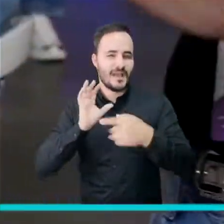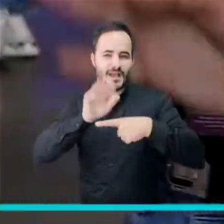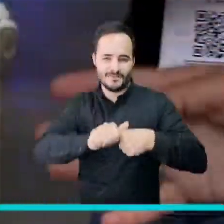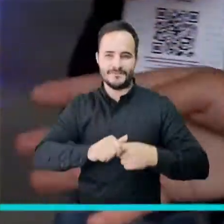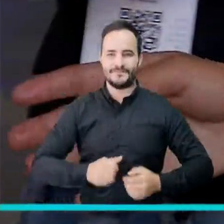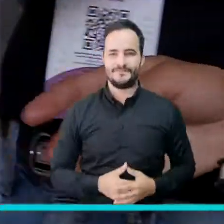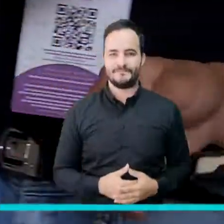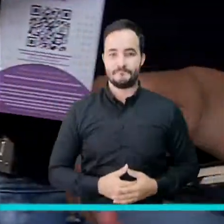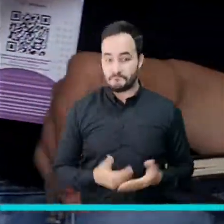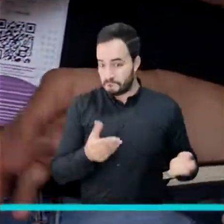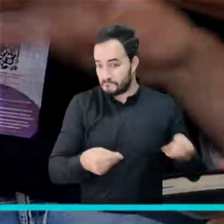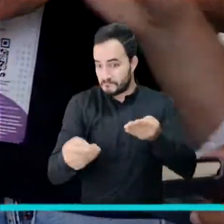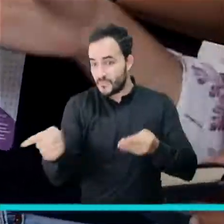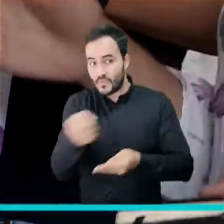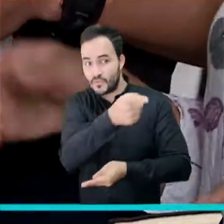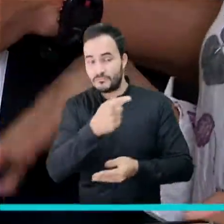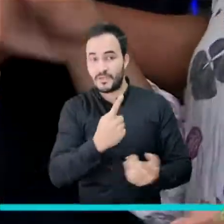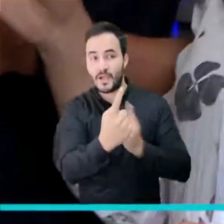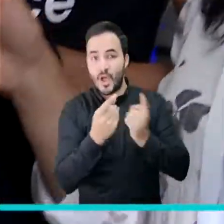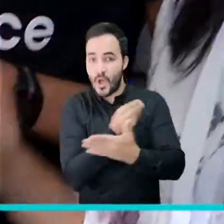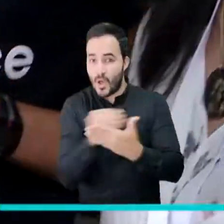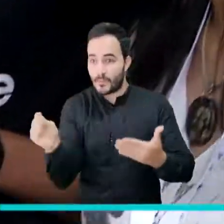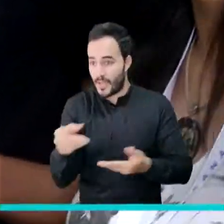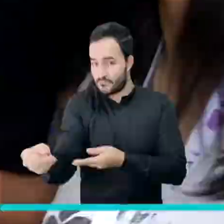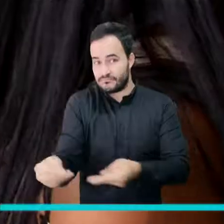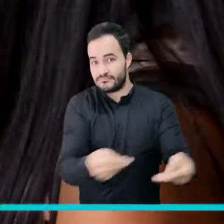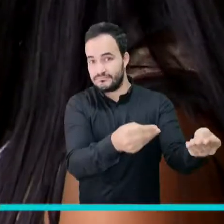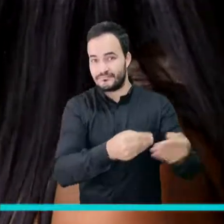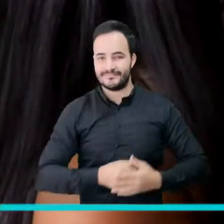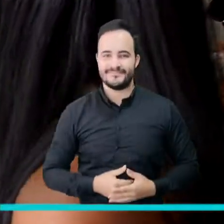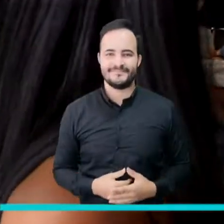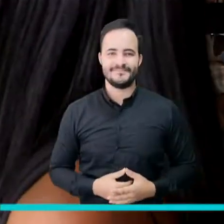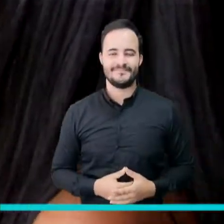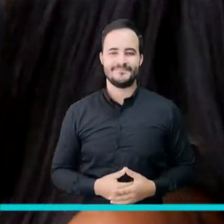esta feria. Yo le entrego en una bolsita, listo, para que usted se lo entregue a su cliente.